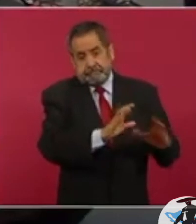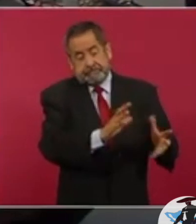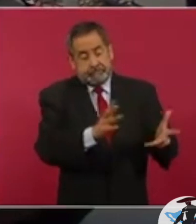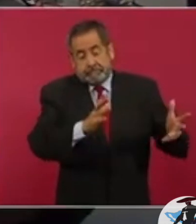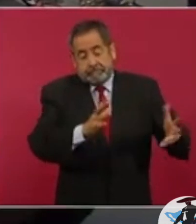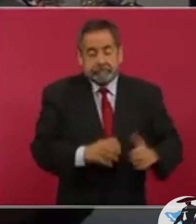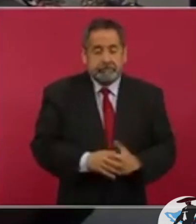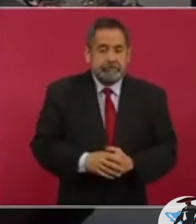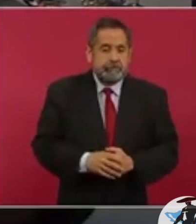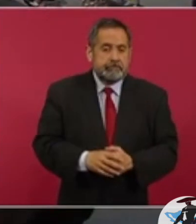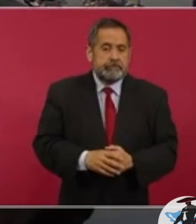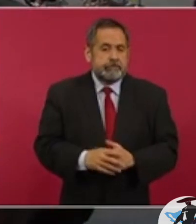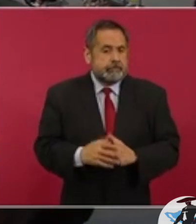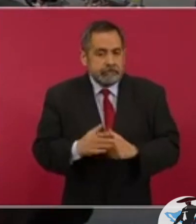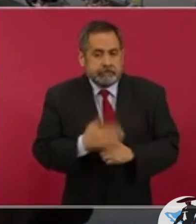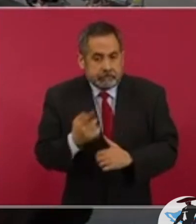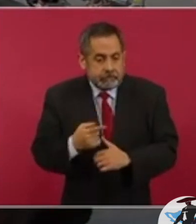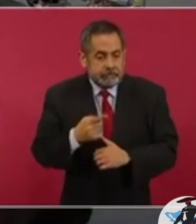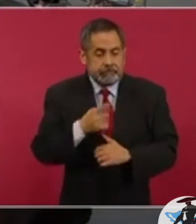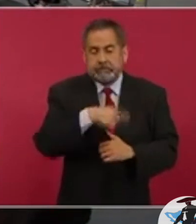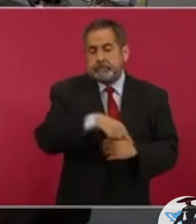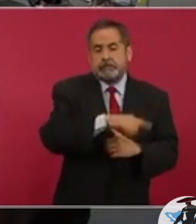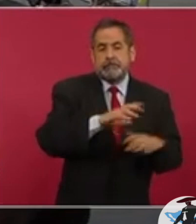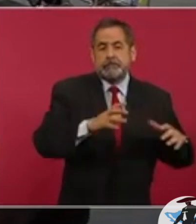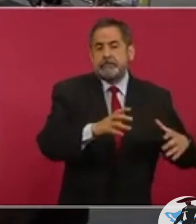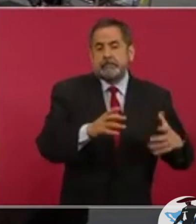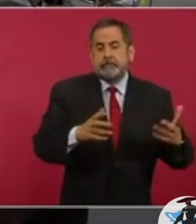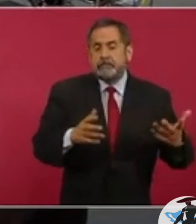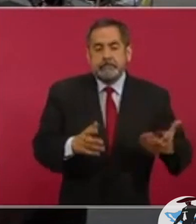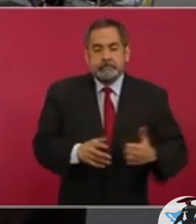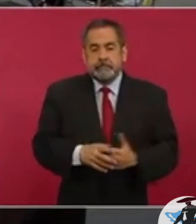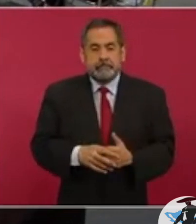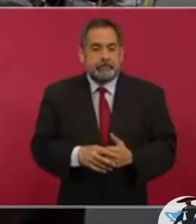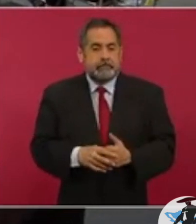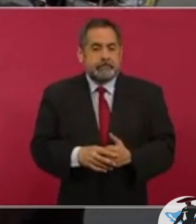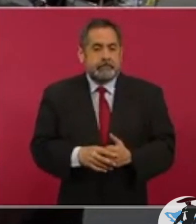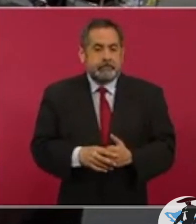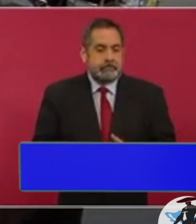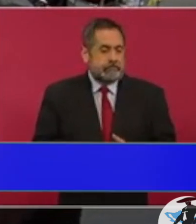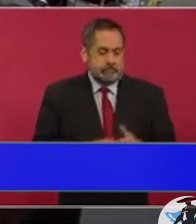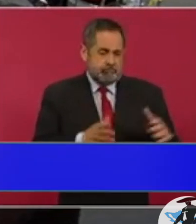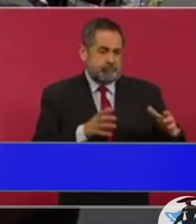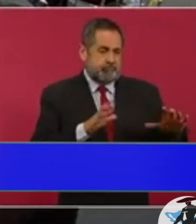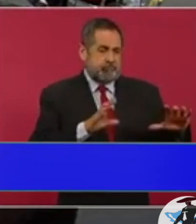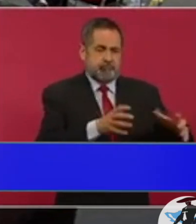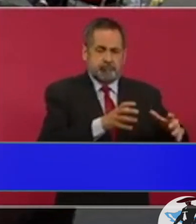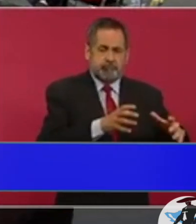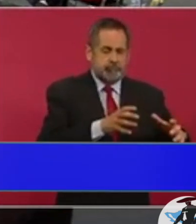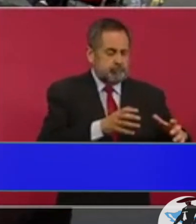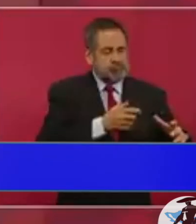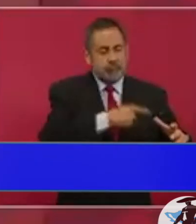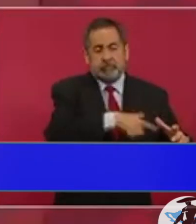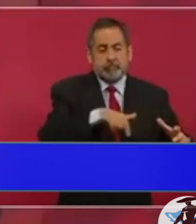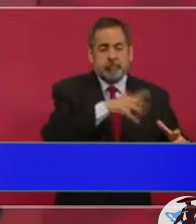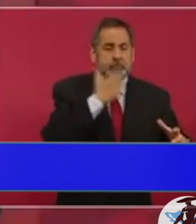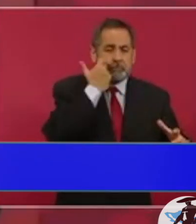porque pues es un bloque conservador,